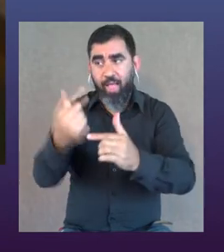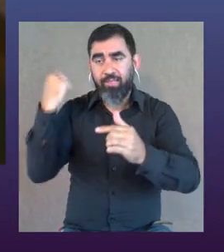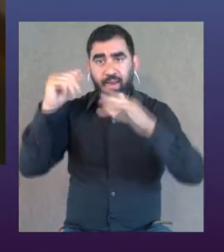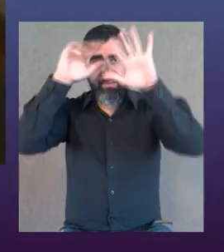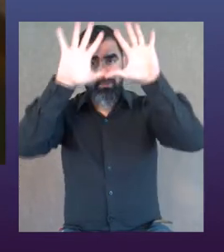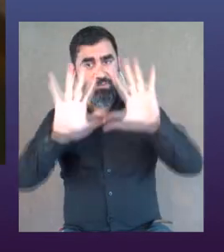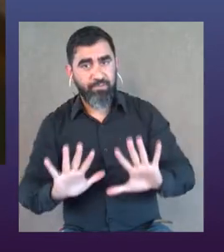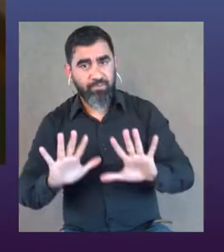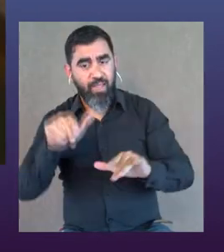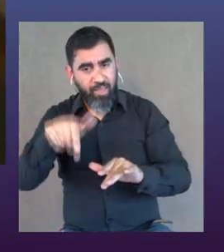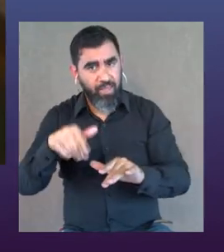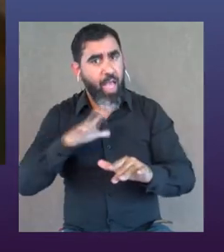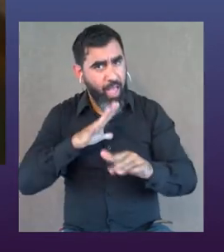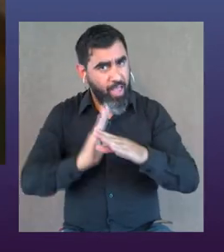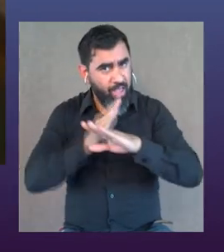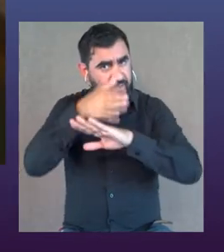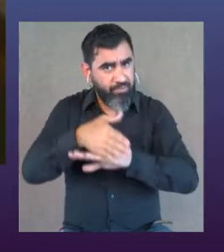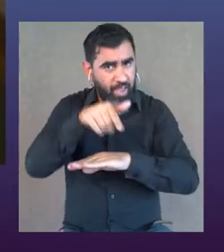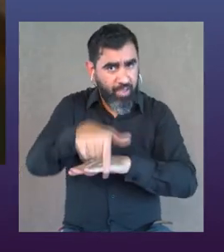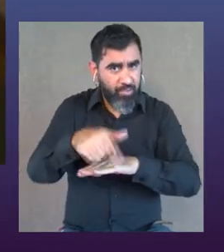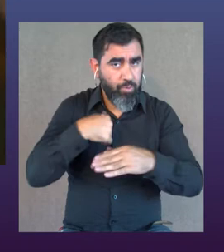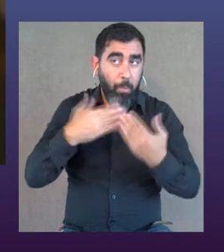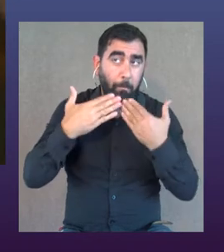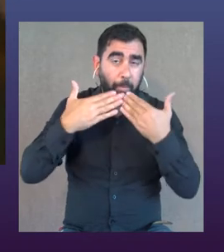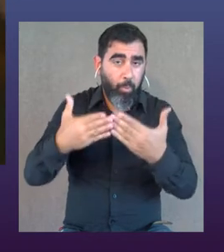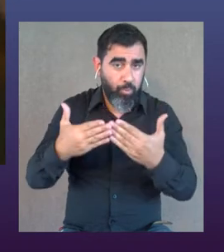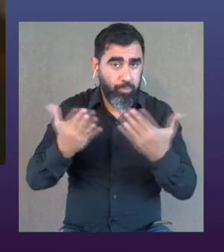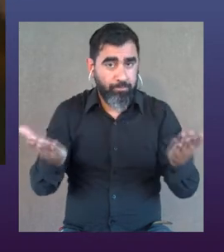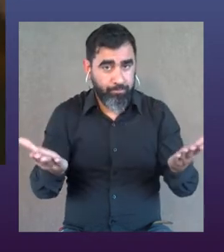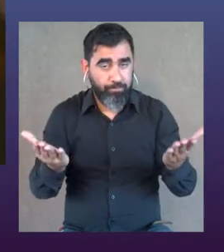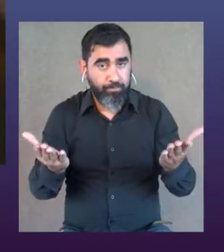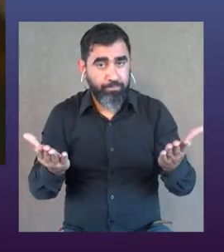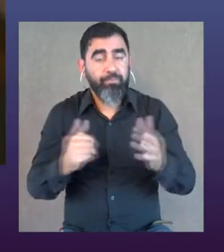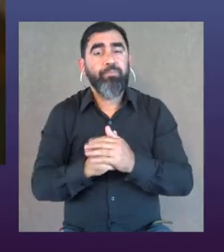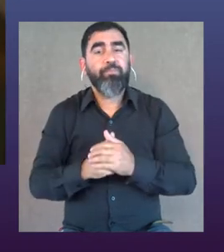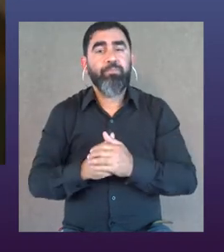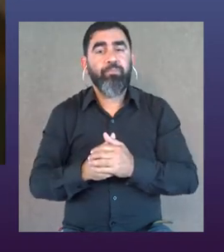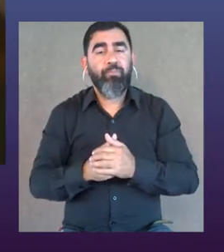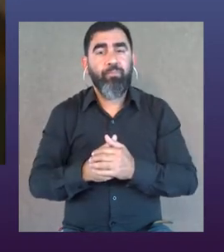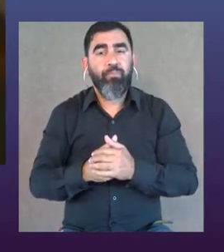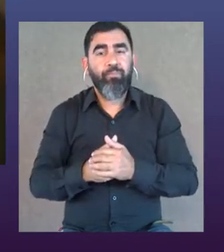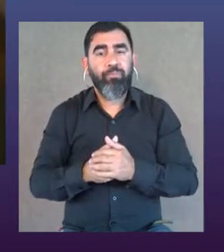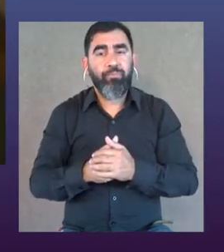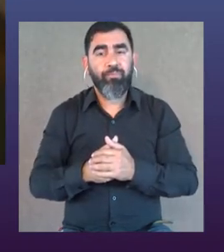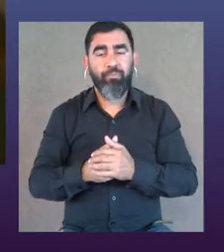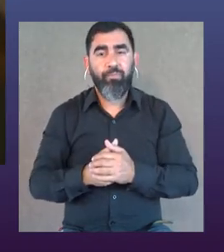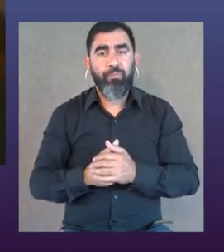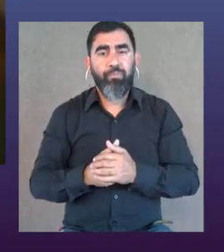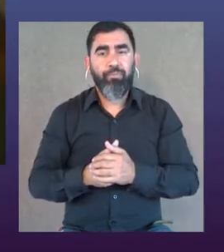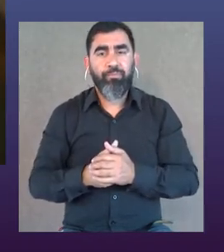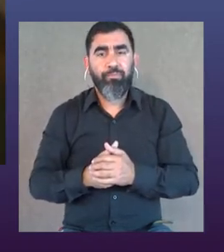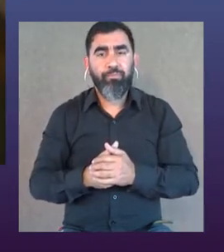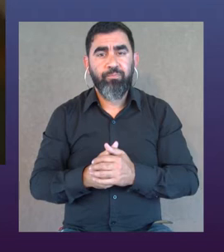tras bambalinas, hacia los escenarios desde todos sus lugares, desde la platea hacia los escenarios también.